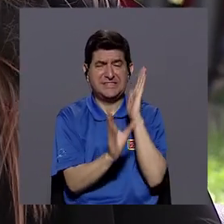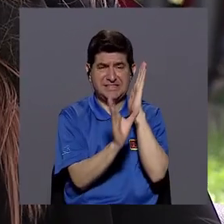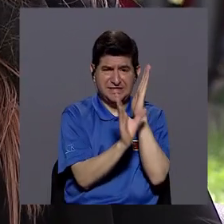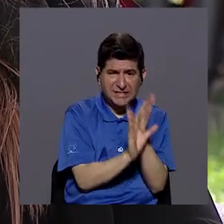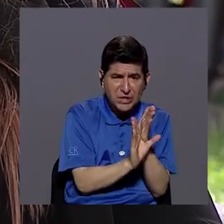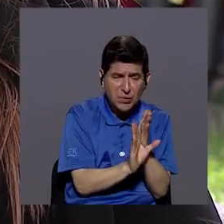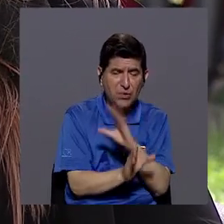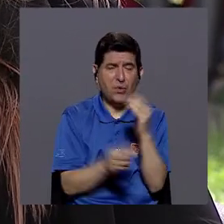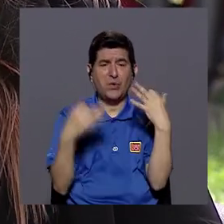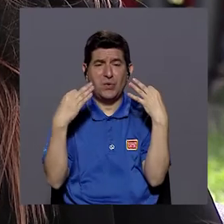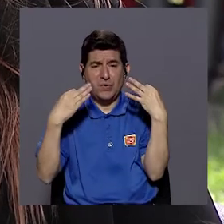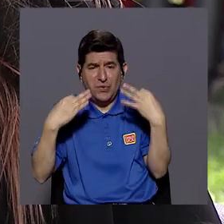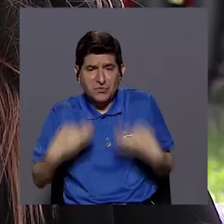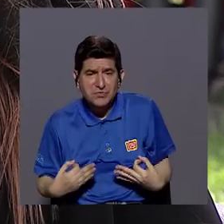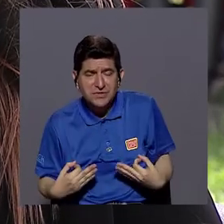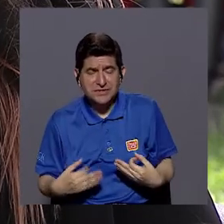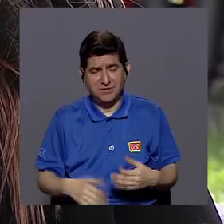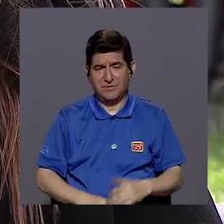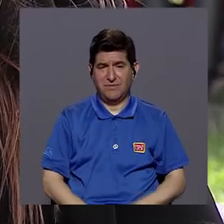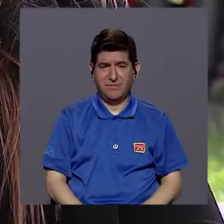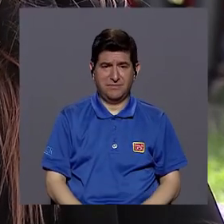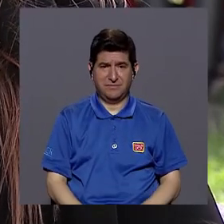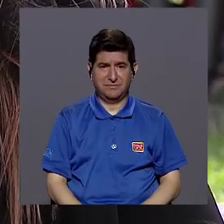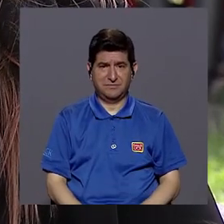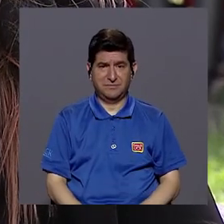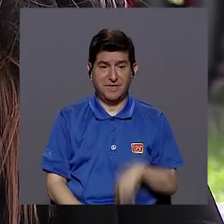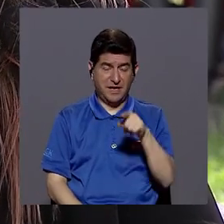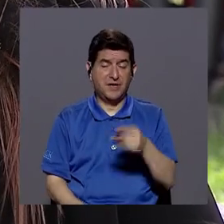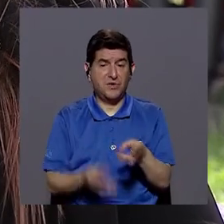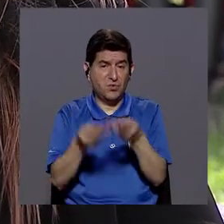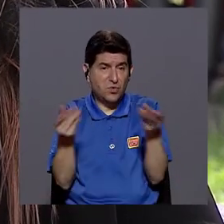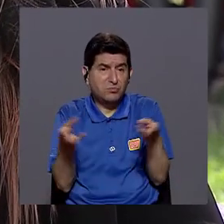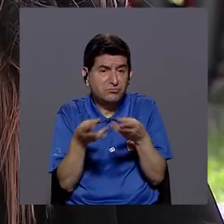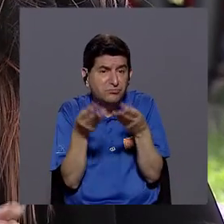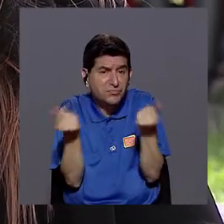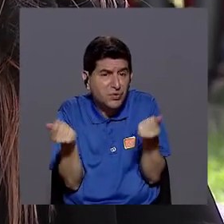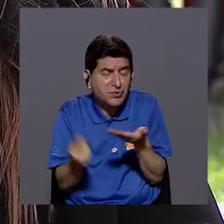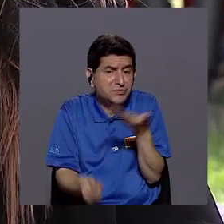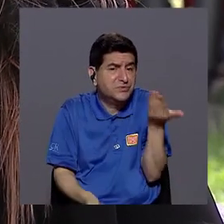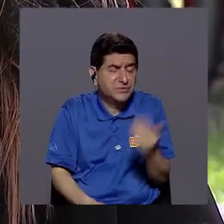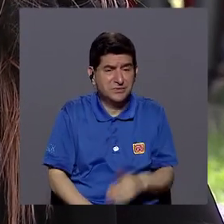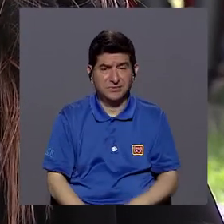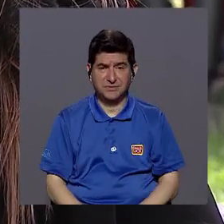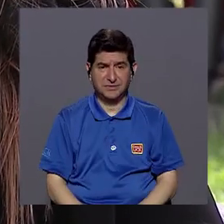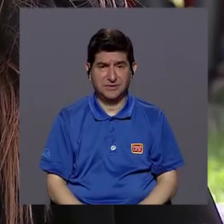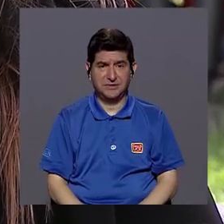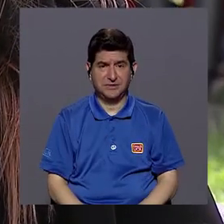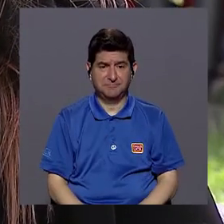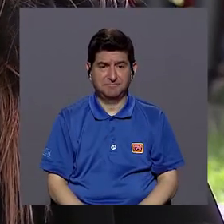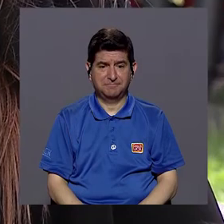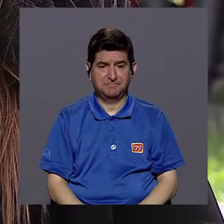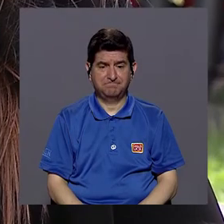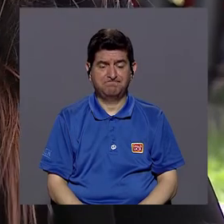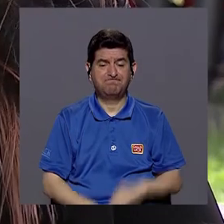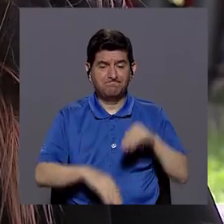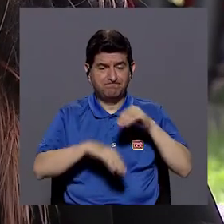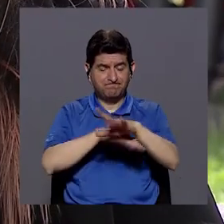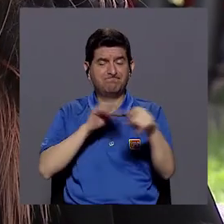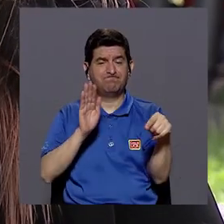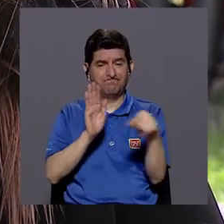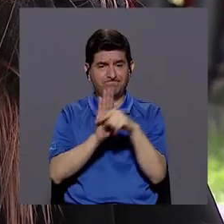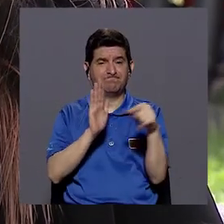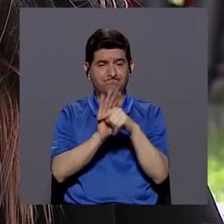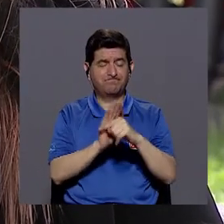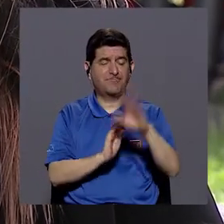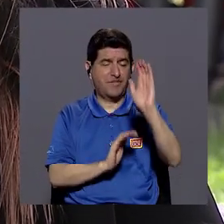psicológico, de maltrato físico que van a producir pues consecuencias